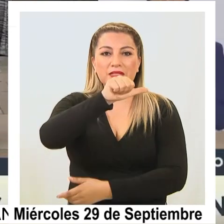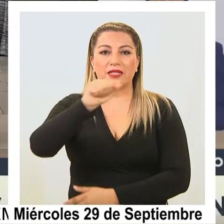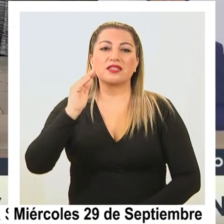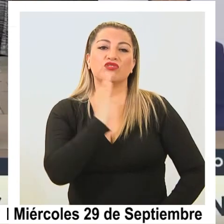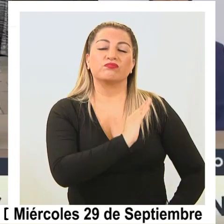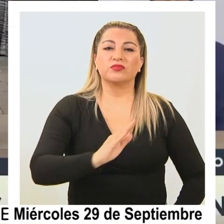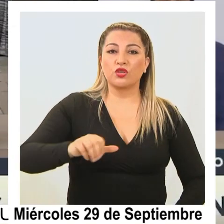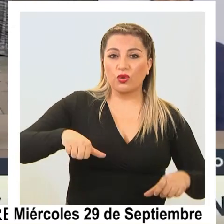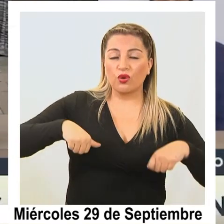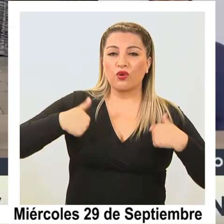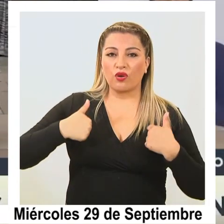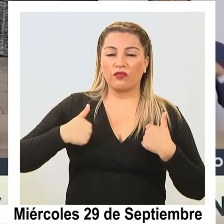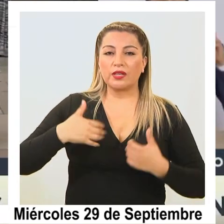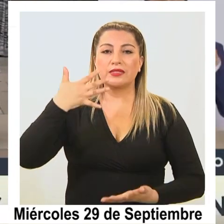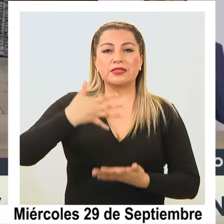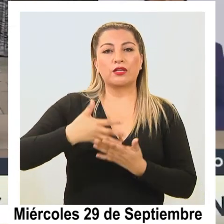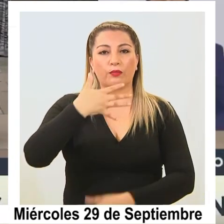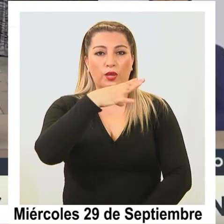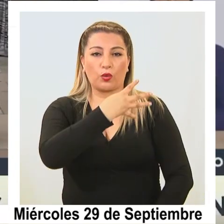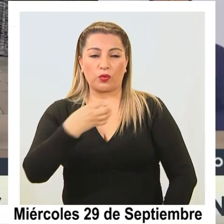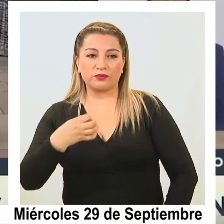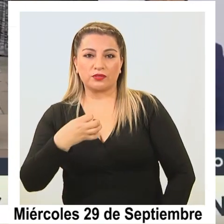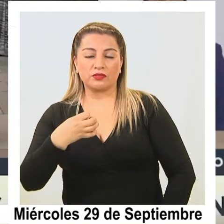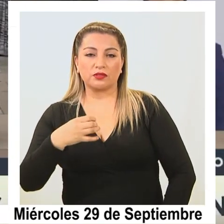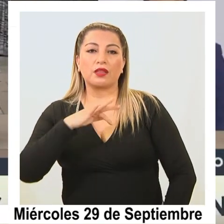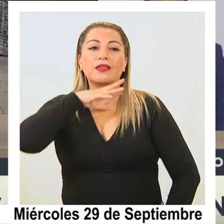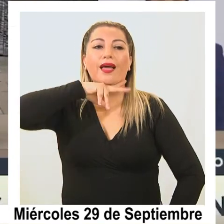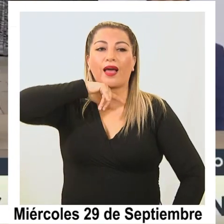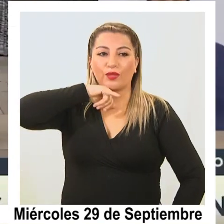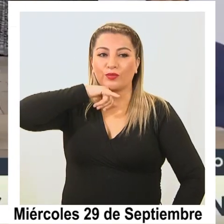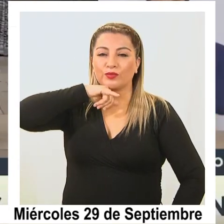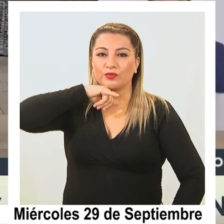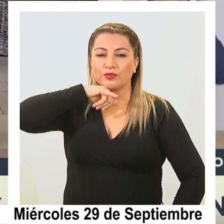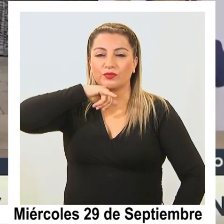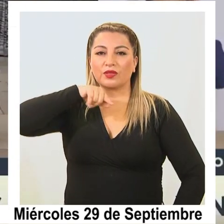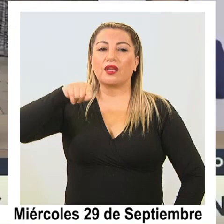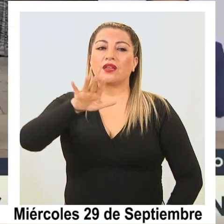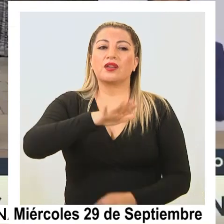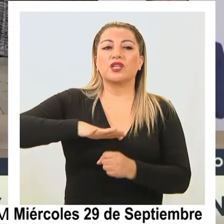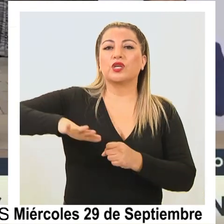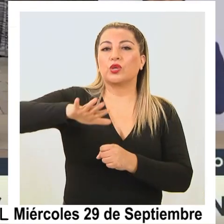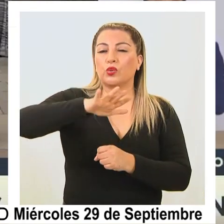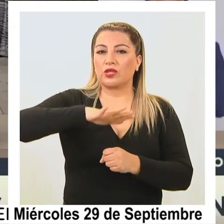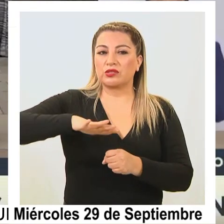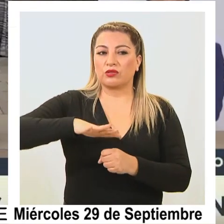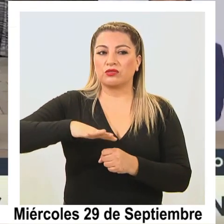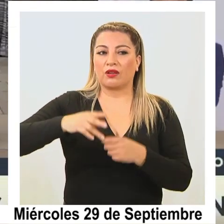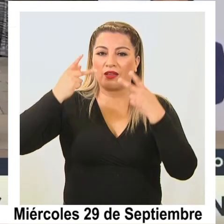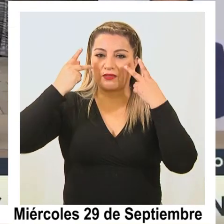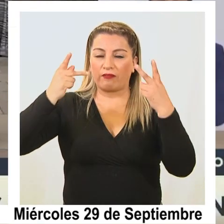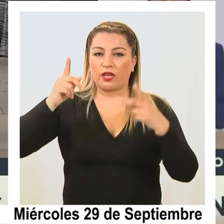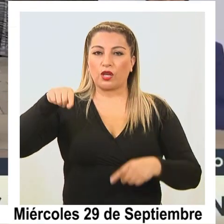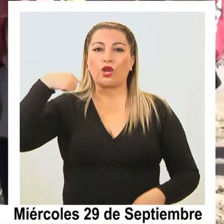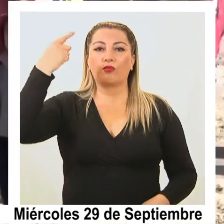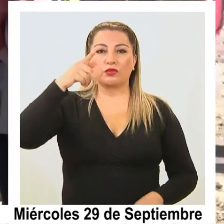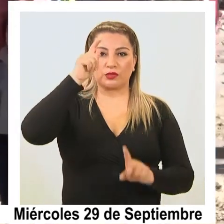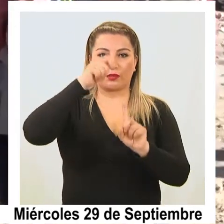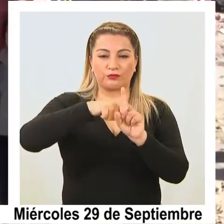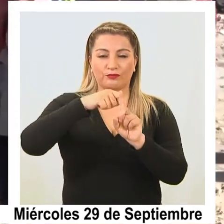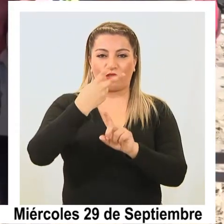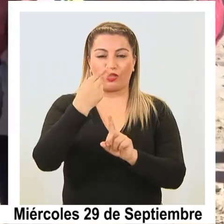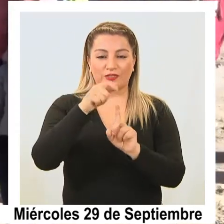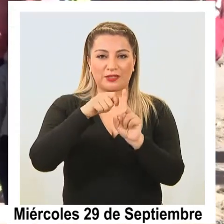niños, niñas, adolescentes y 5.400 adultos en una situación migratoria en los próximos 12 meses.